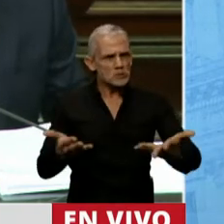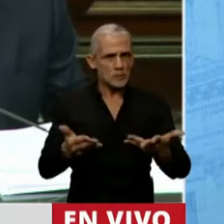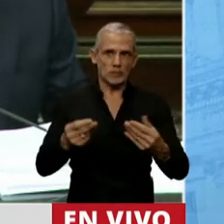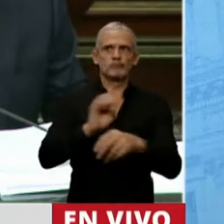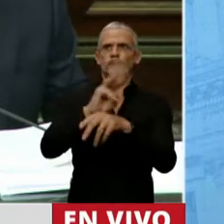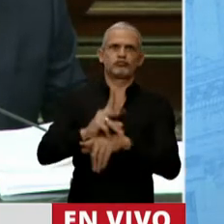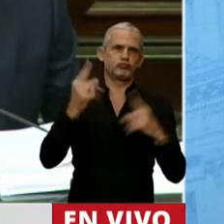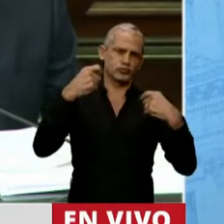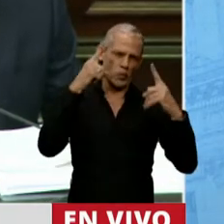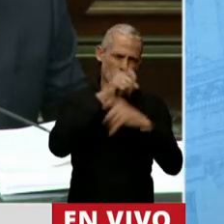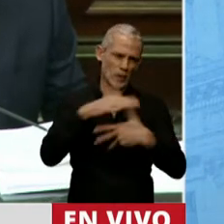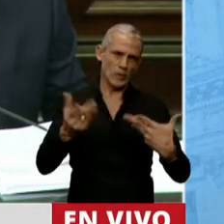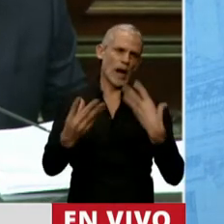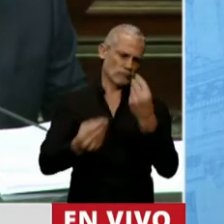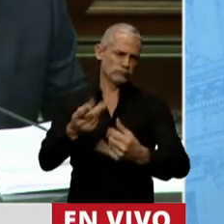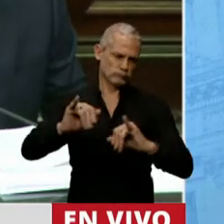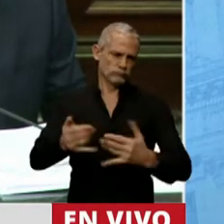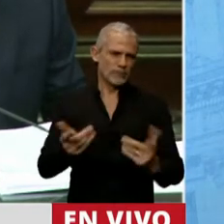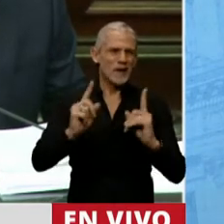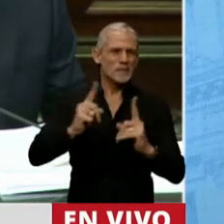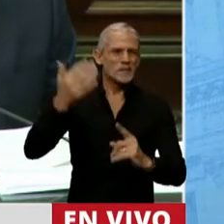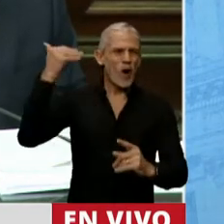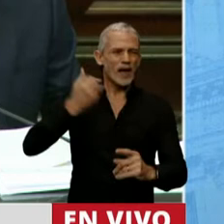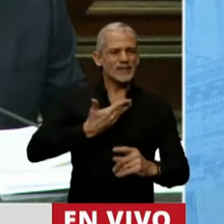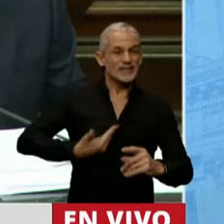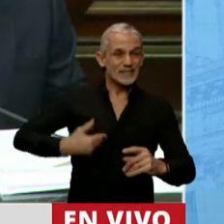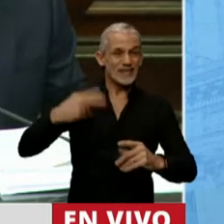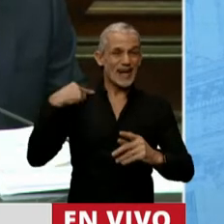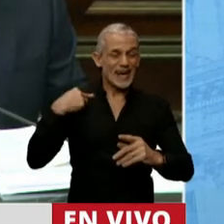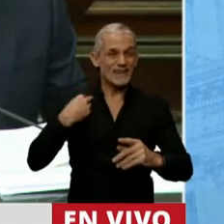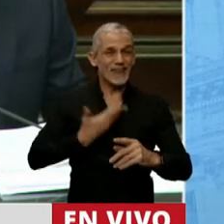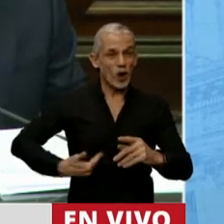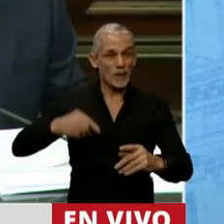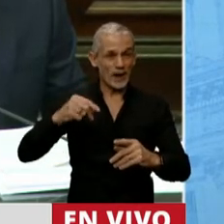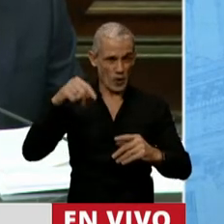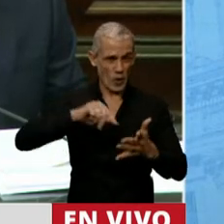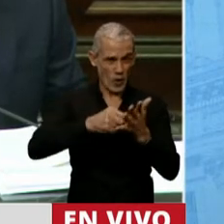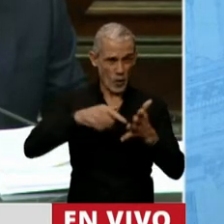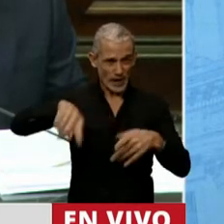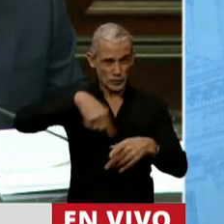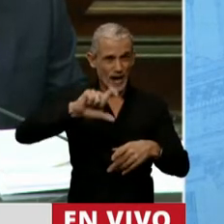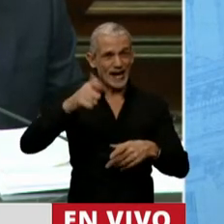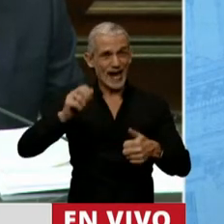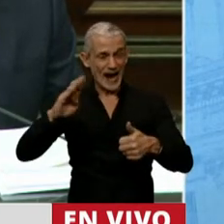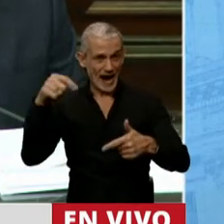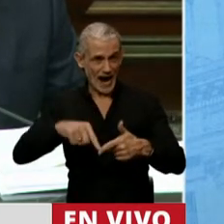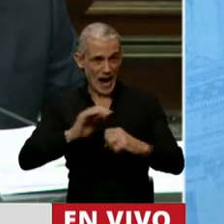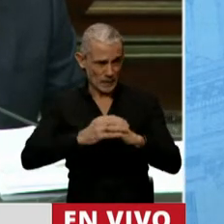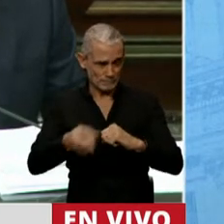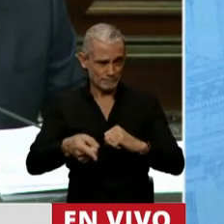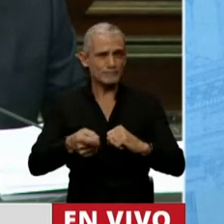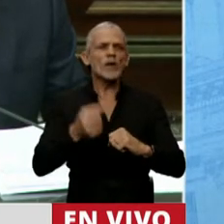sanitaria en línea con la actitud mantenida por el Jefe de Gobierno de la Ciudad Autónoma de Buenos Aires, pero debo decir que hay cosas que nos preocupan.